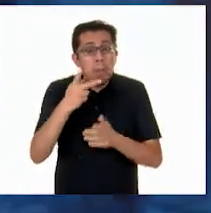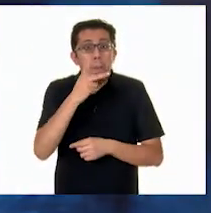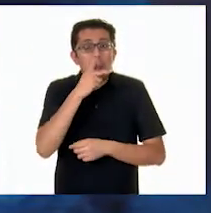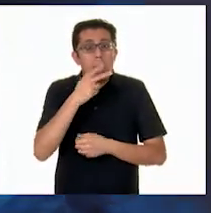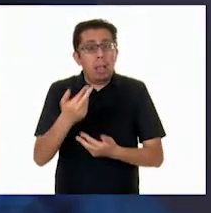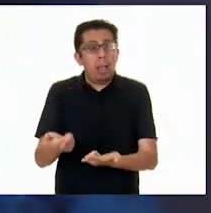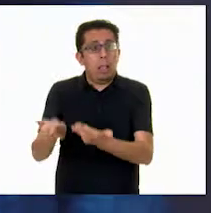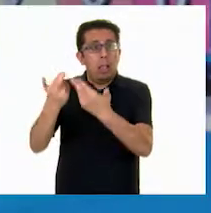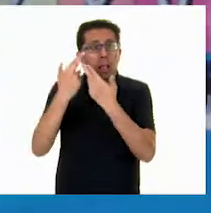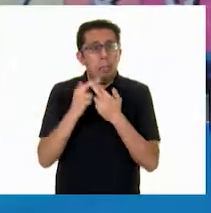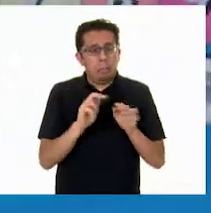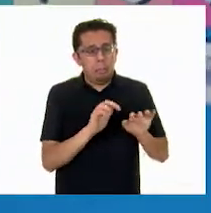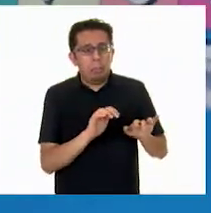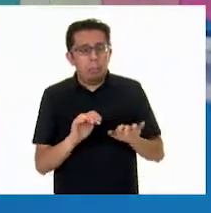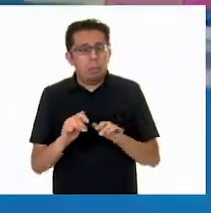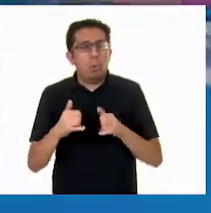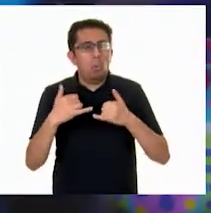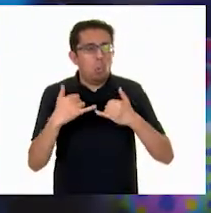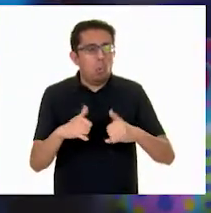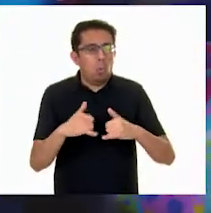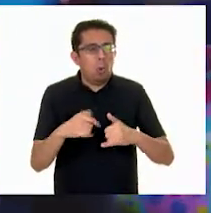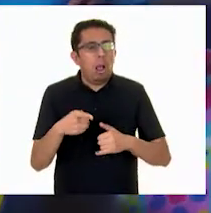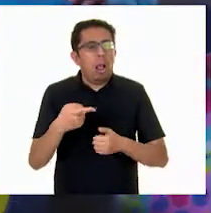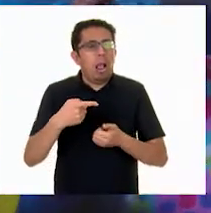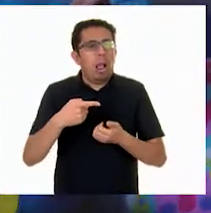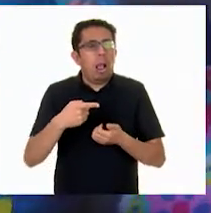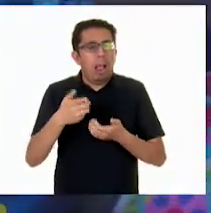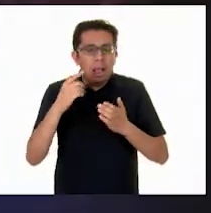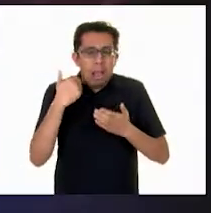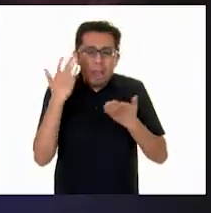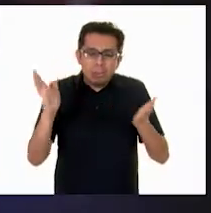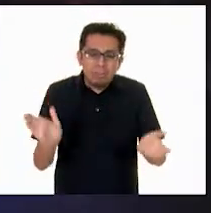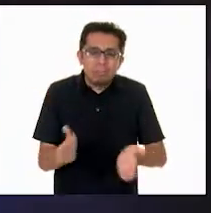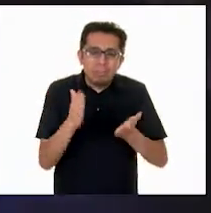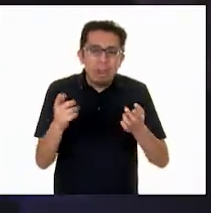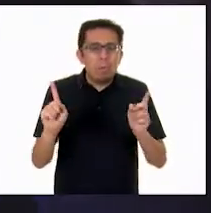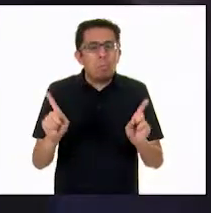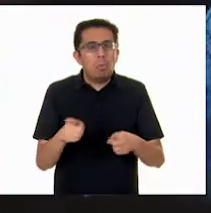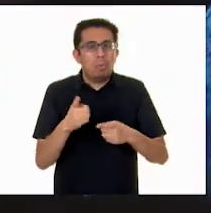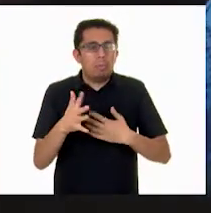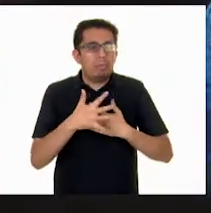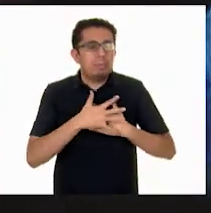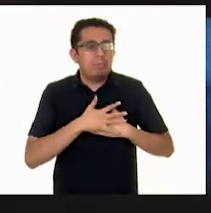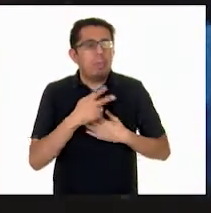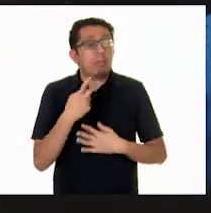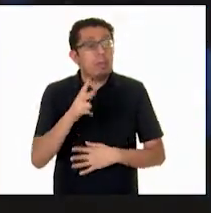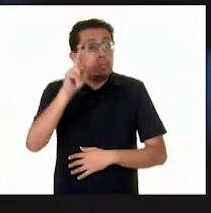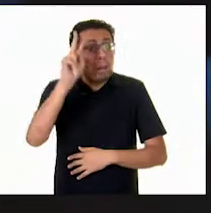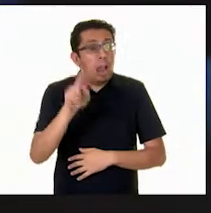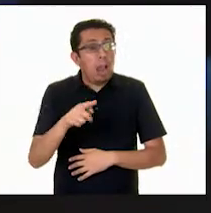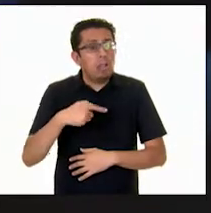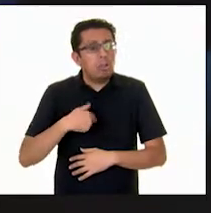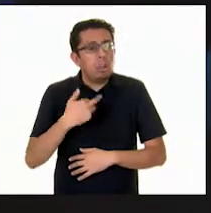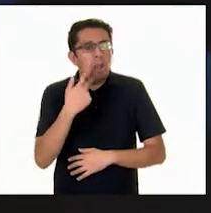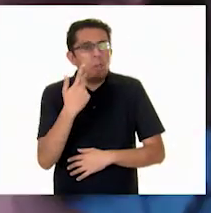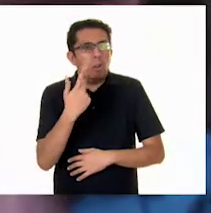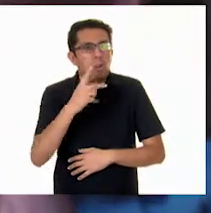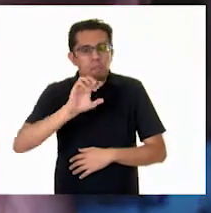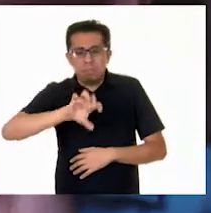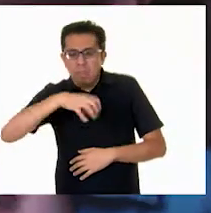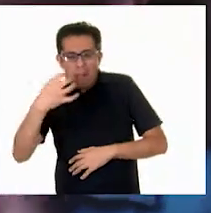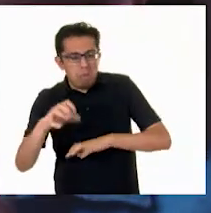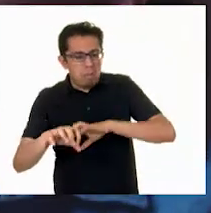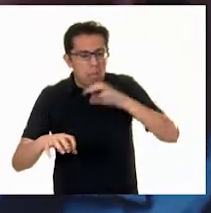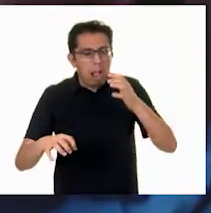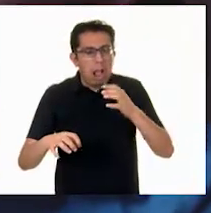me regaló un pianito de juguete con todas las ganas de estimular mi pasión por la música. Aunque la verdad, yo preferí desarmarlo para